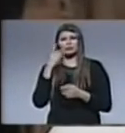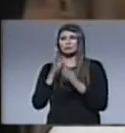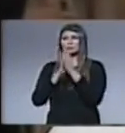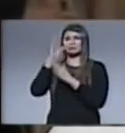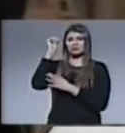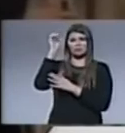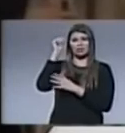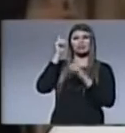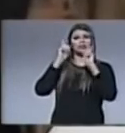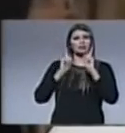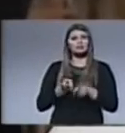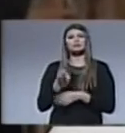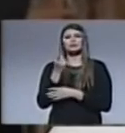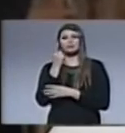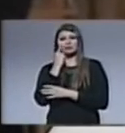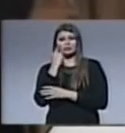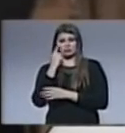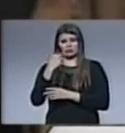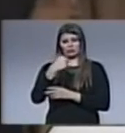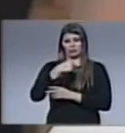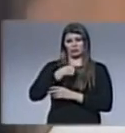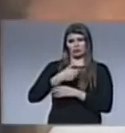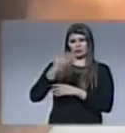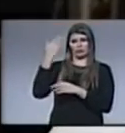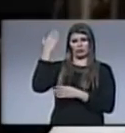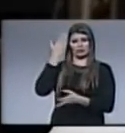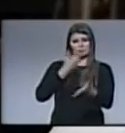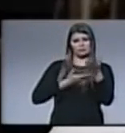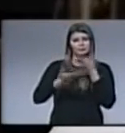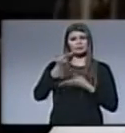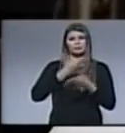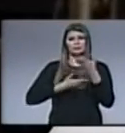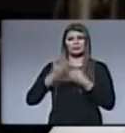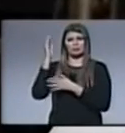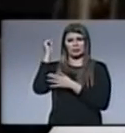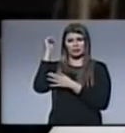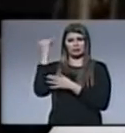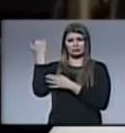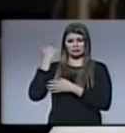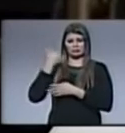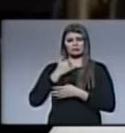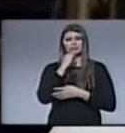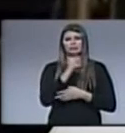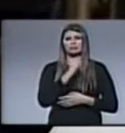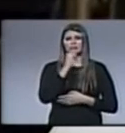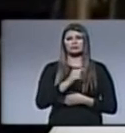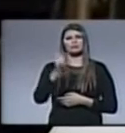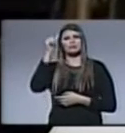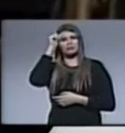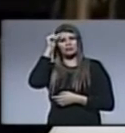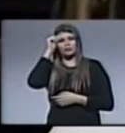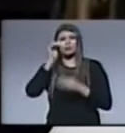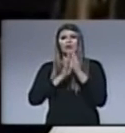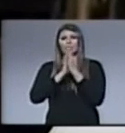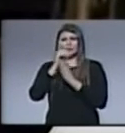y conocen las cosas que yo les he compartido del Padre así que quiere decir que él los